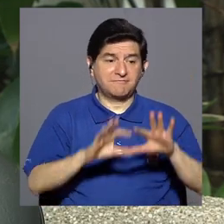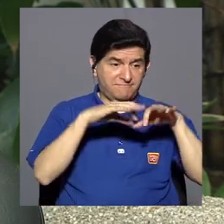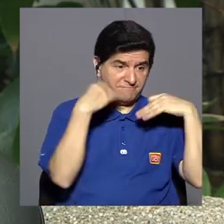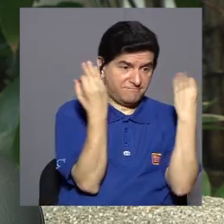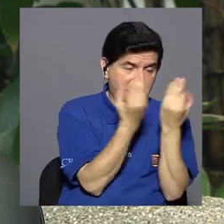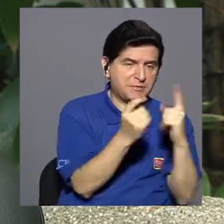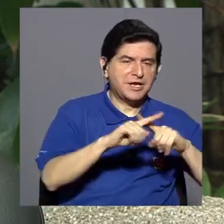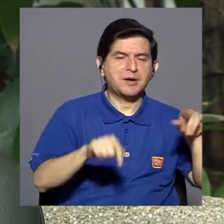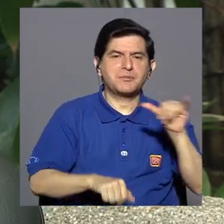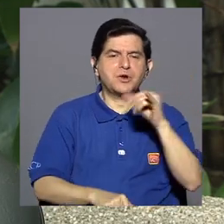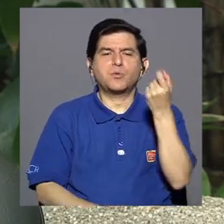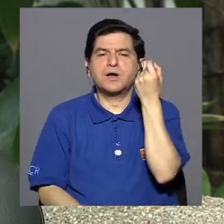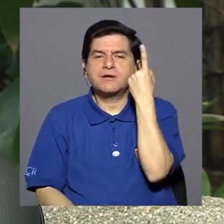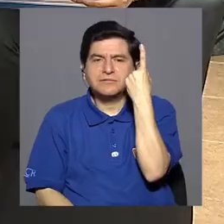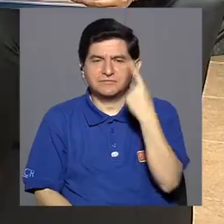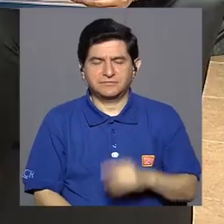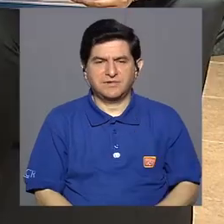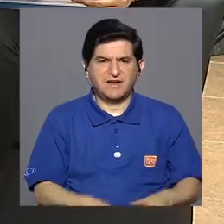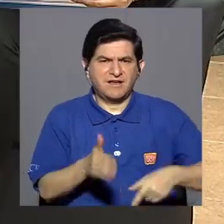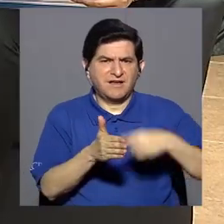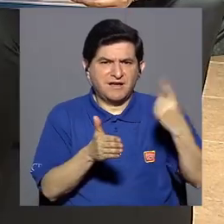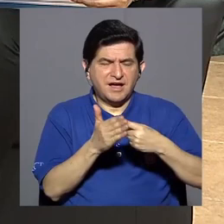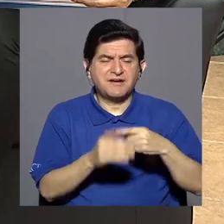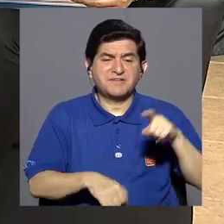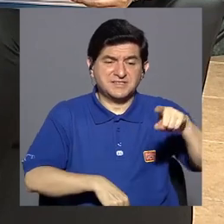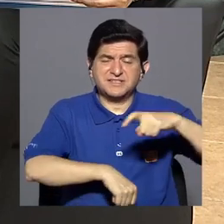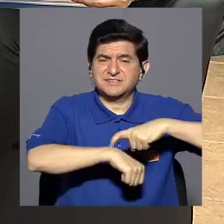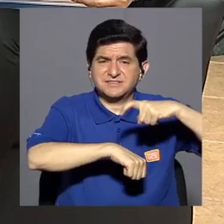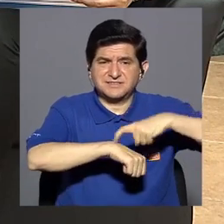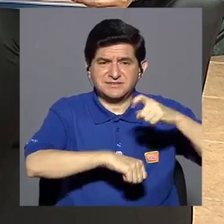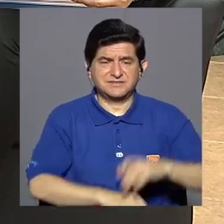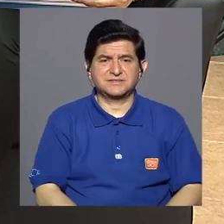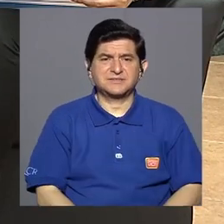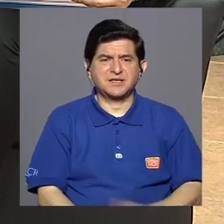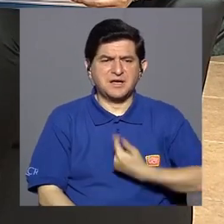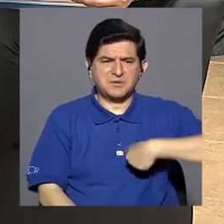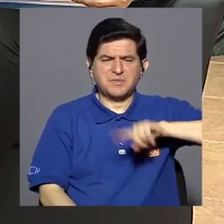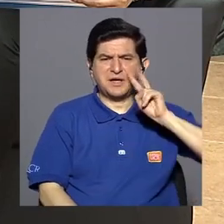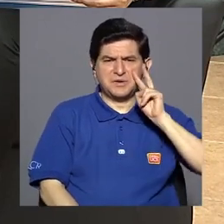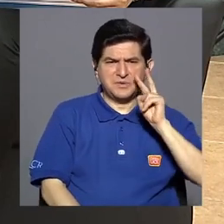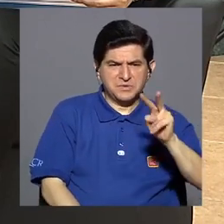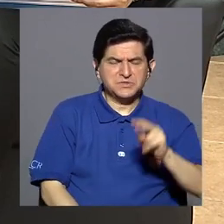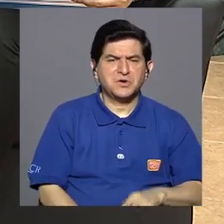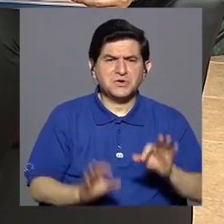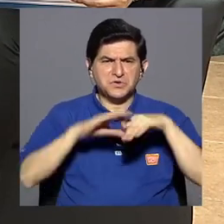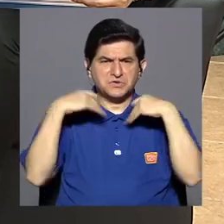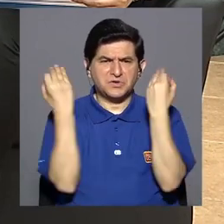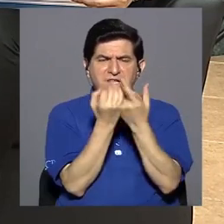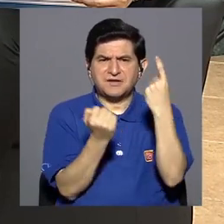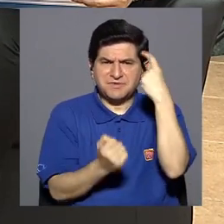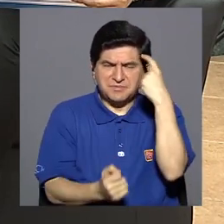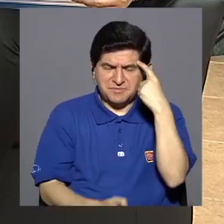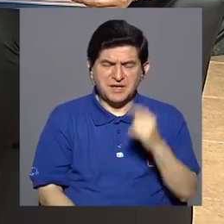familia pero también de entendimiento. Muchísimas veces en esta etapa lo que estamos viendo es que las familias piensan que no les